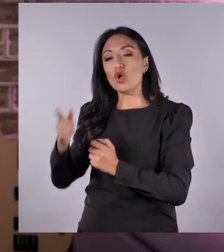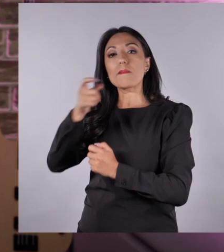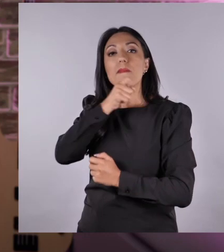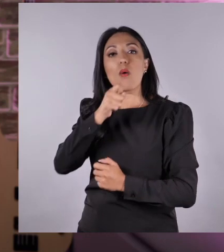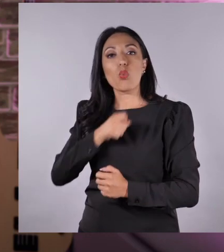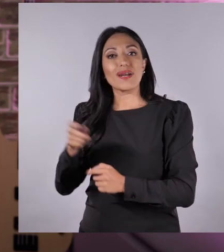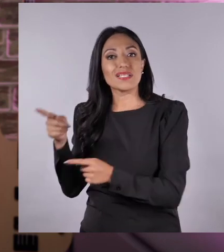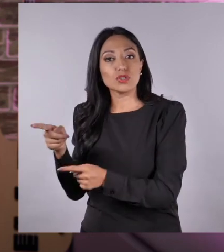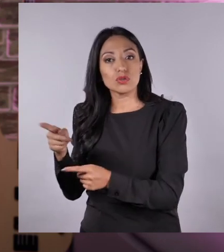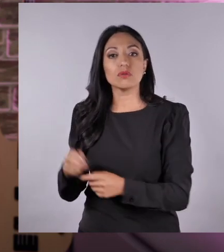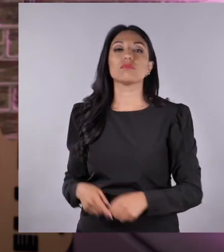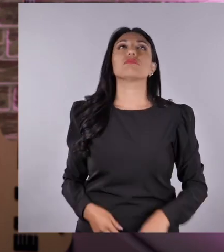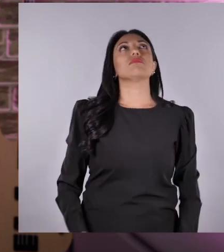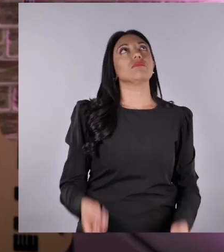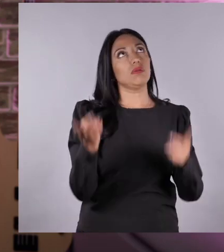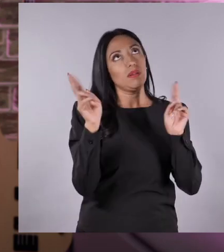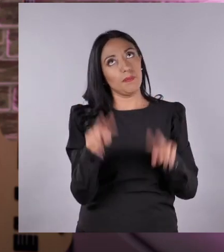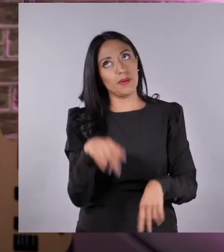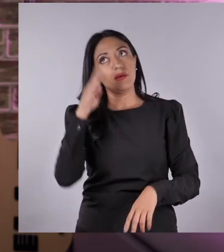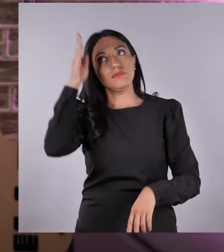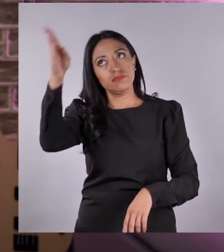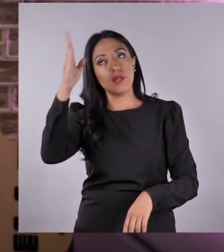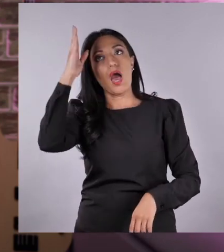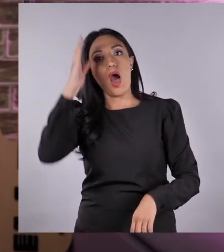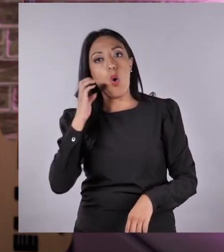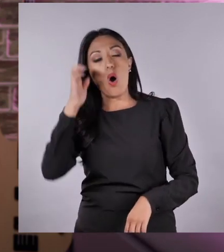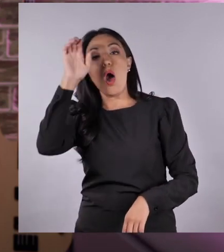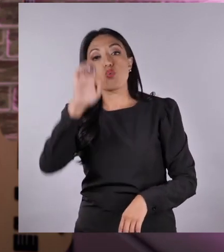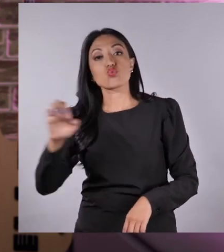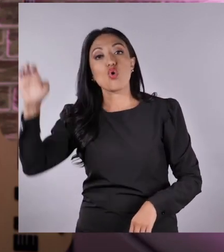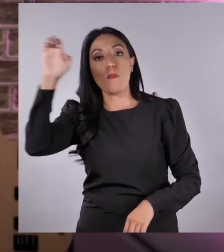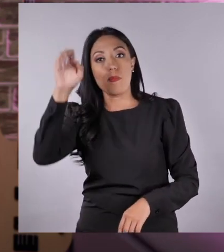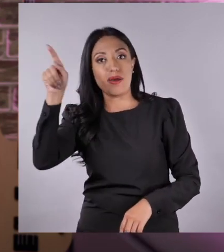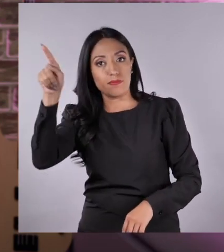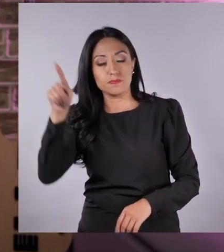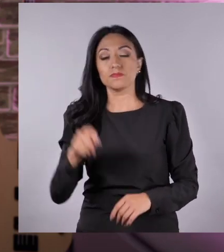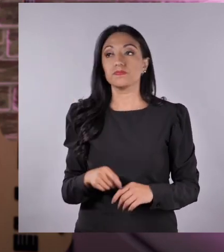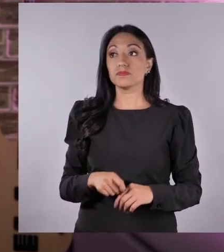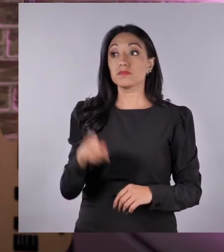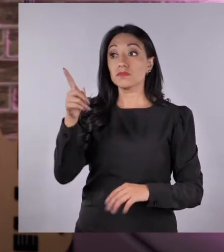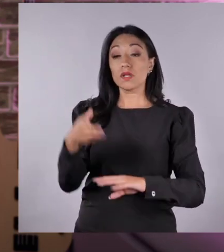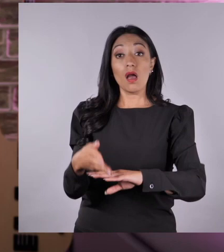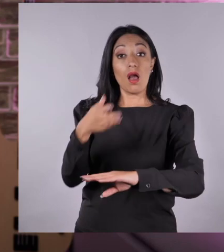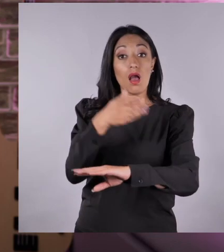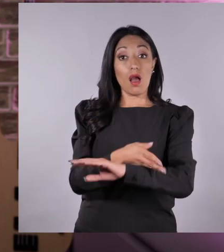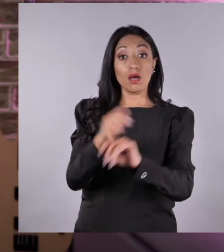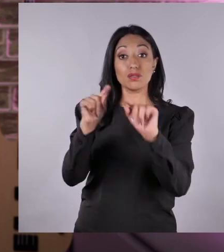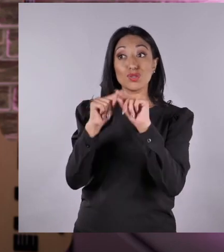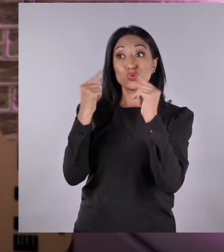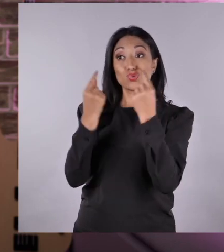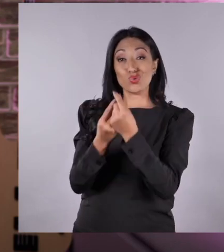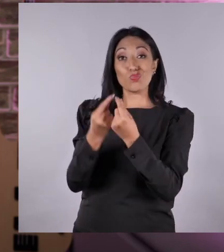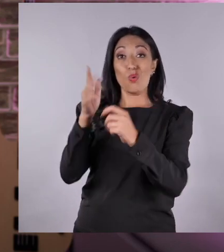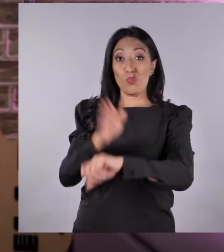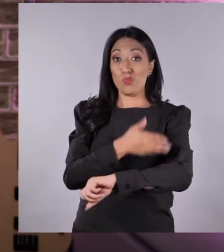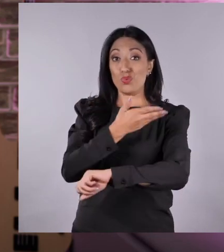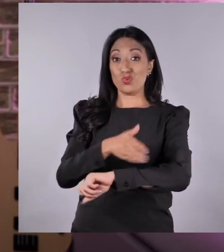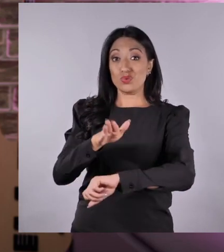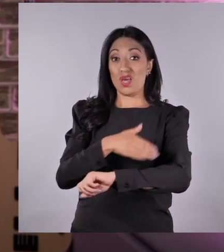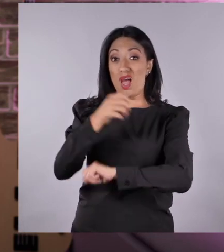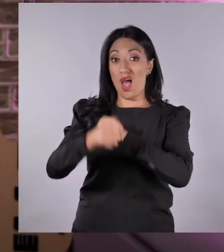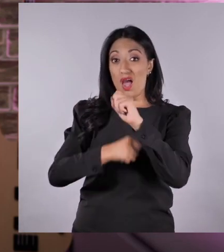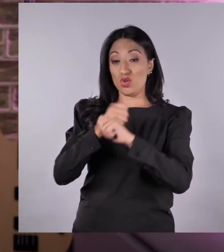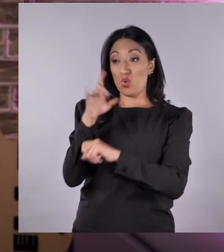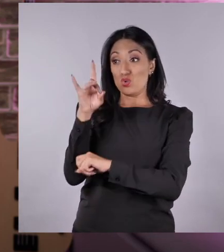el hermano menor de mi abuelito Ezequiel, que también vive en Europa. Resulta que él ha sido parte de un grupo folclórico en los años